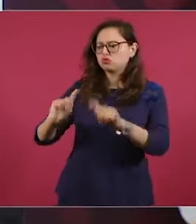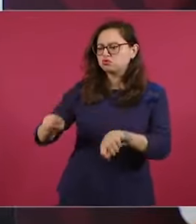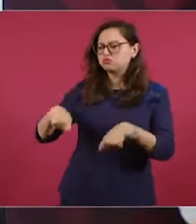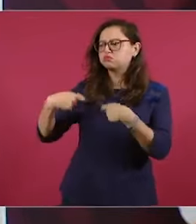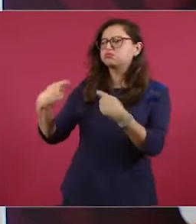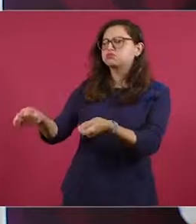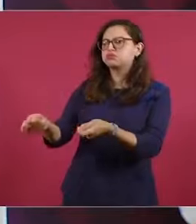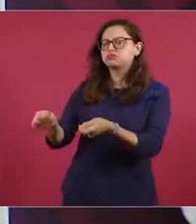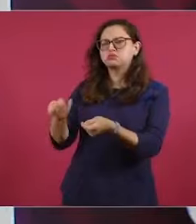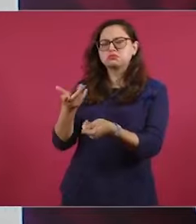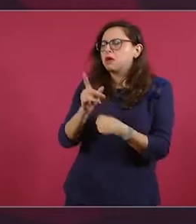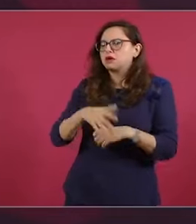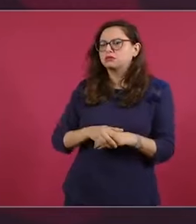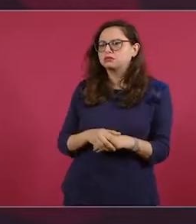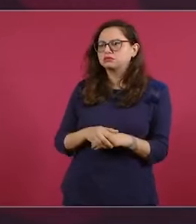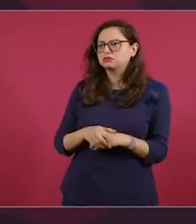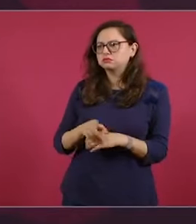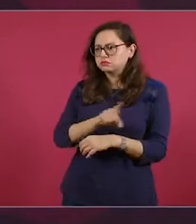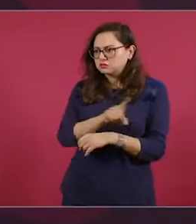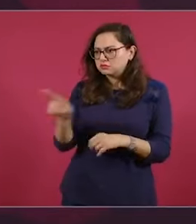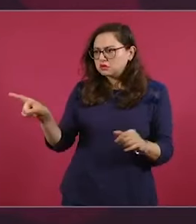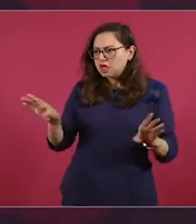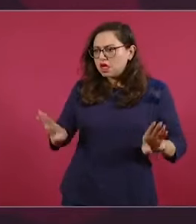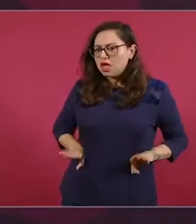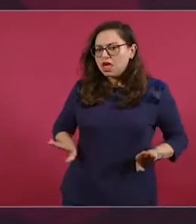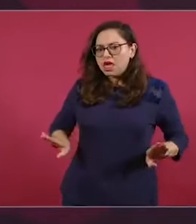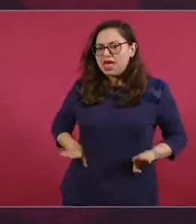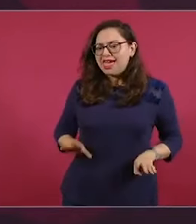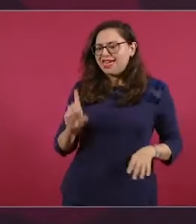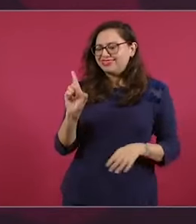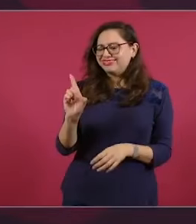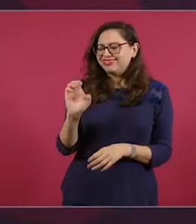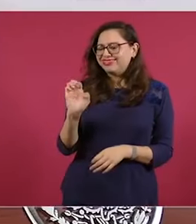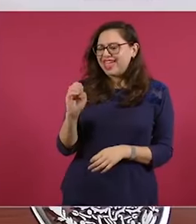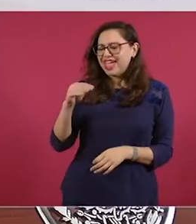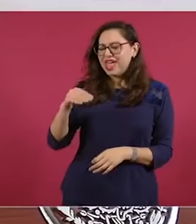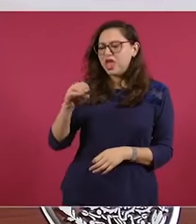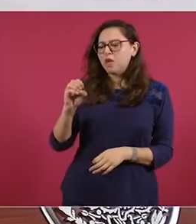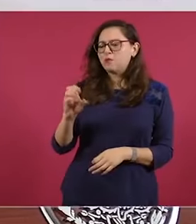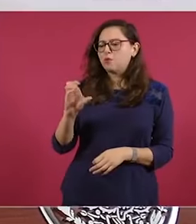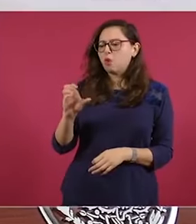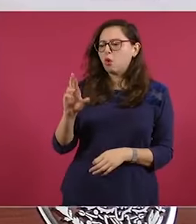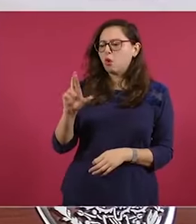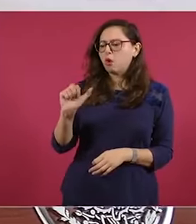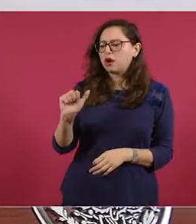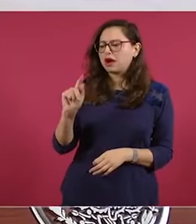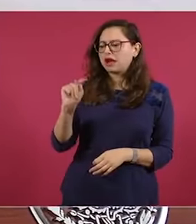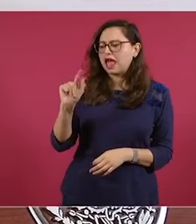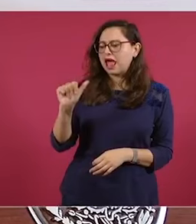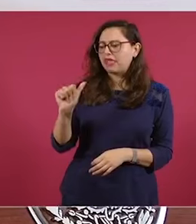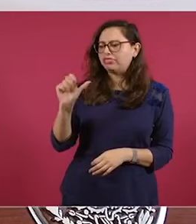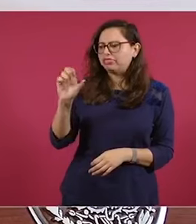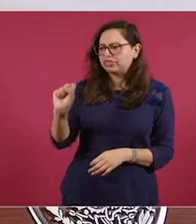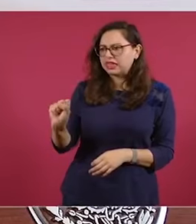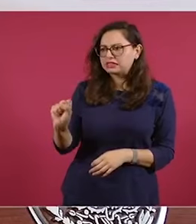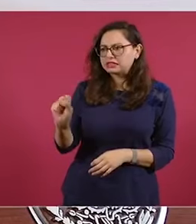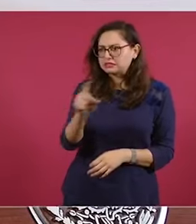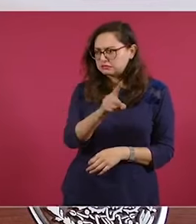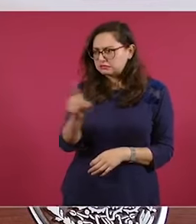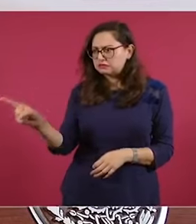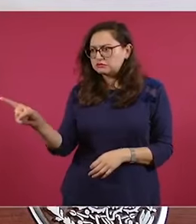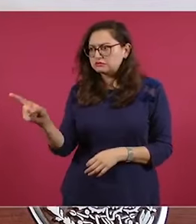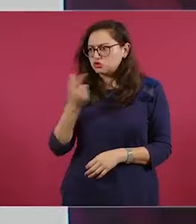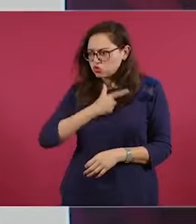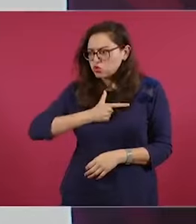demócratas, si realmente quieren que vivamos en un auténtico Estado de